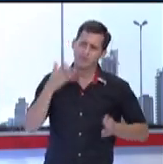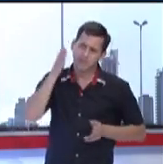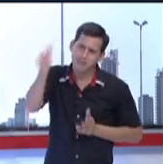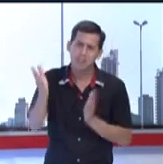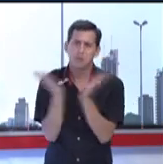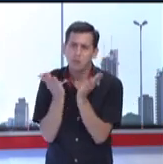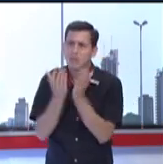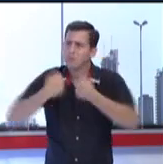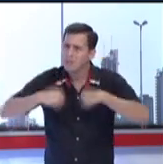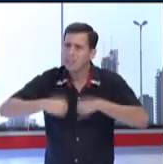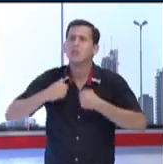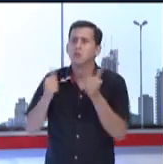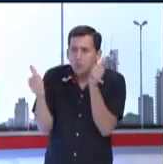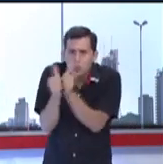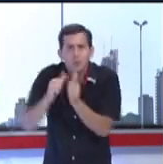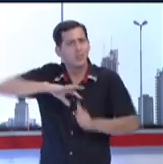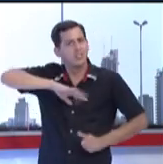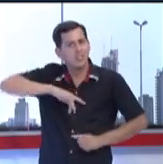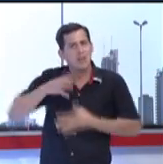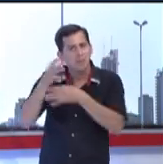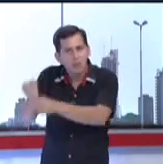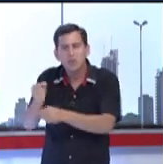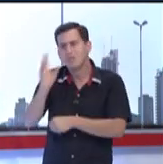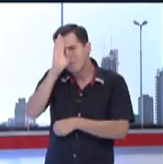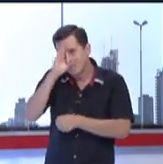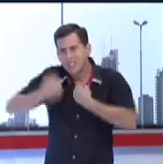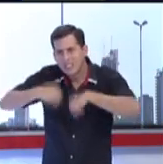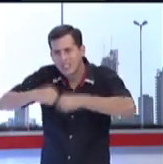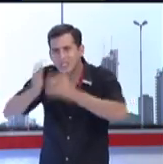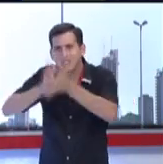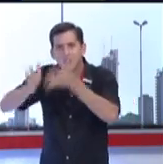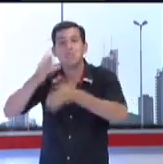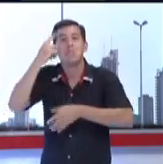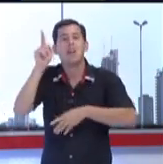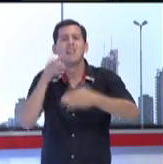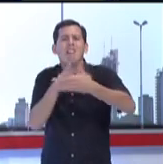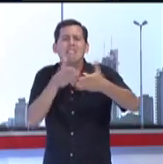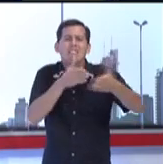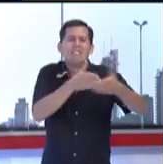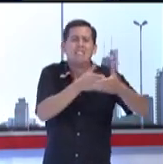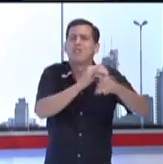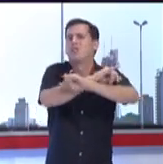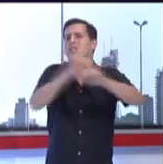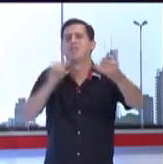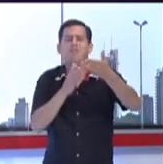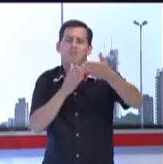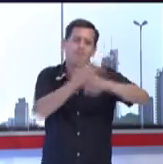el Centro Rosa Peña, la barrera para las personas sordas, ¿verdad? Que yo creo que es una sola barrera